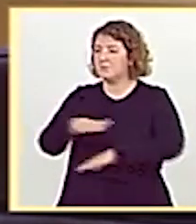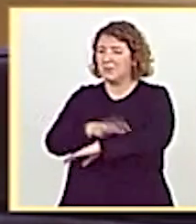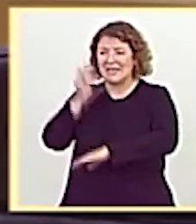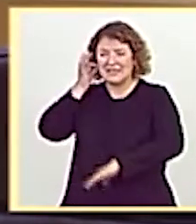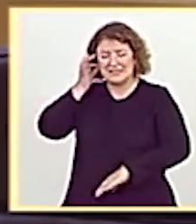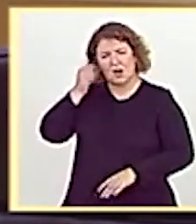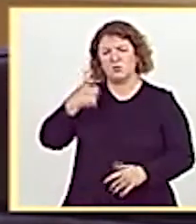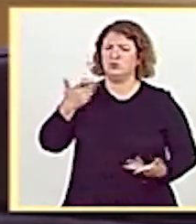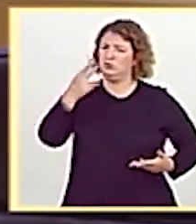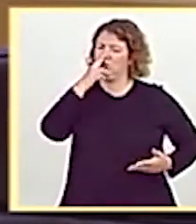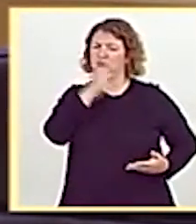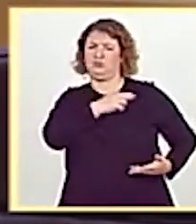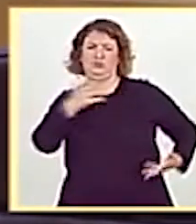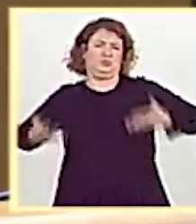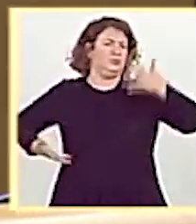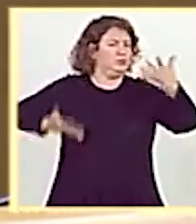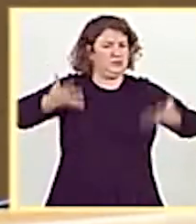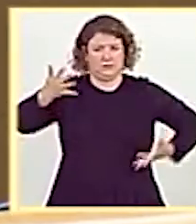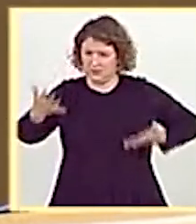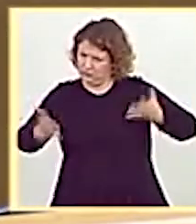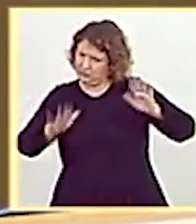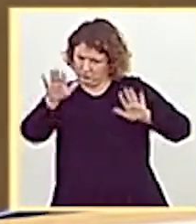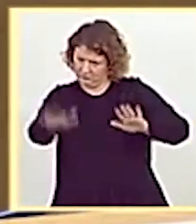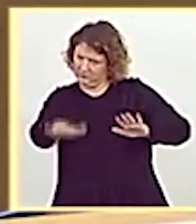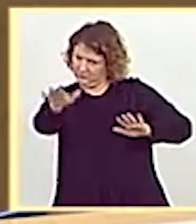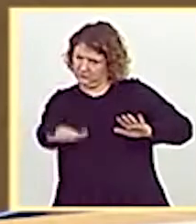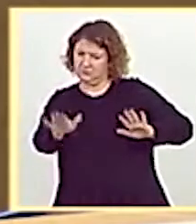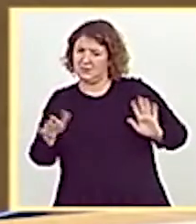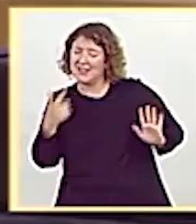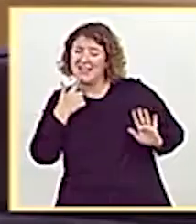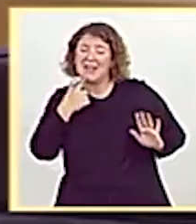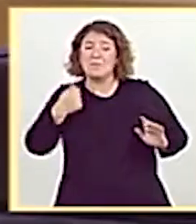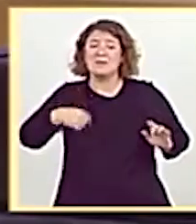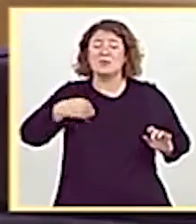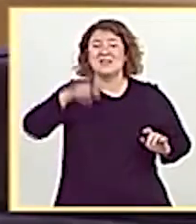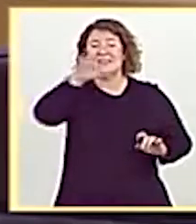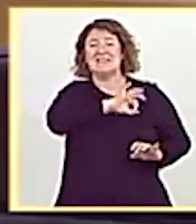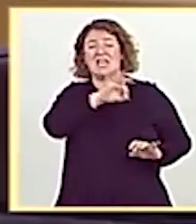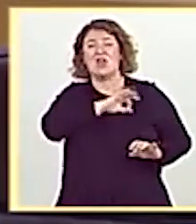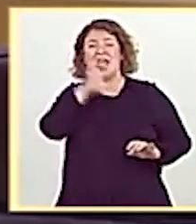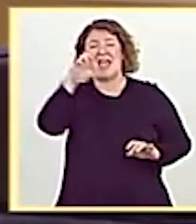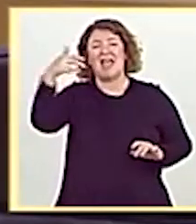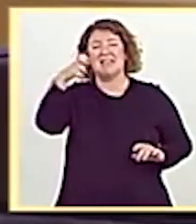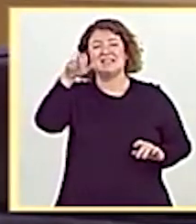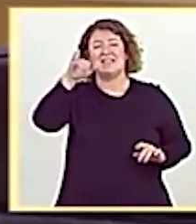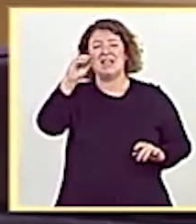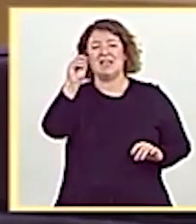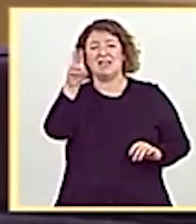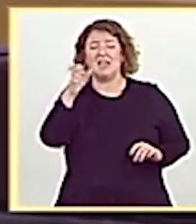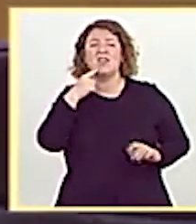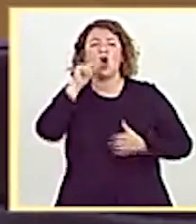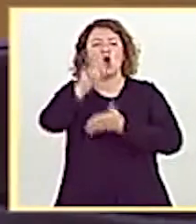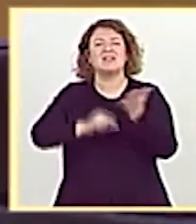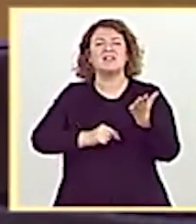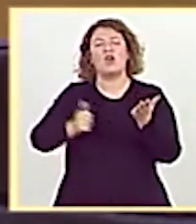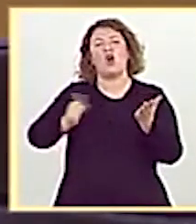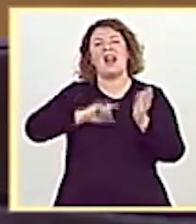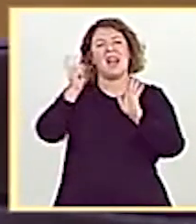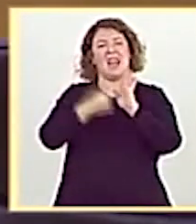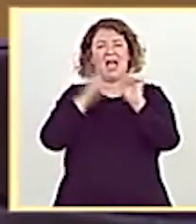sea menos soberbia que la justicia acaba de ratificar que el señor Echenique está condenado por contratación ilegal.